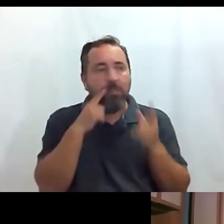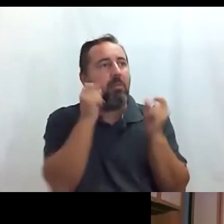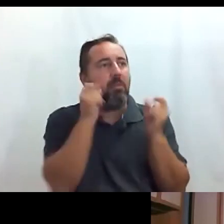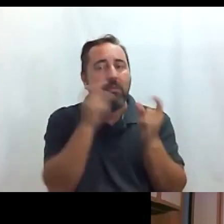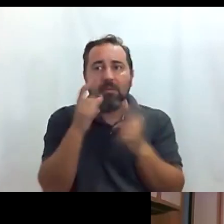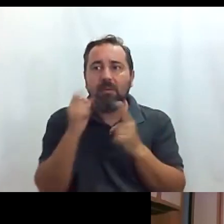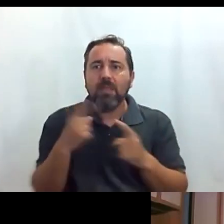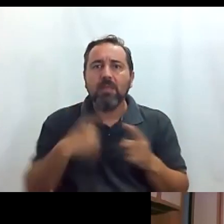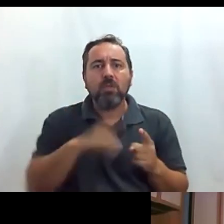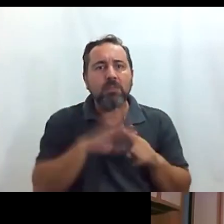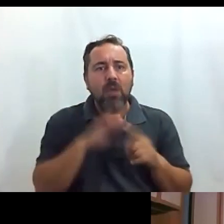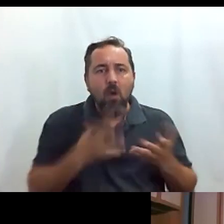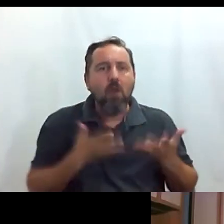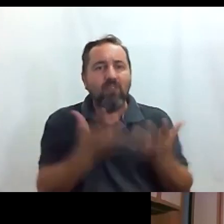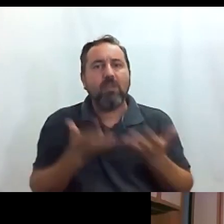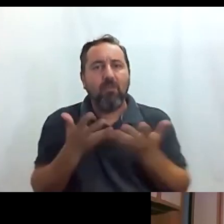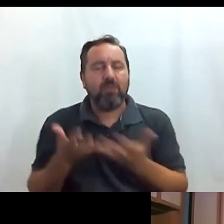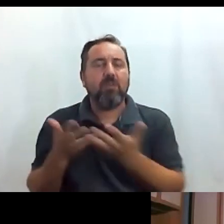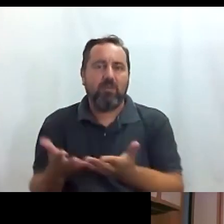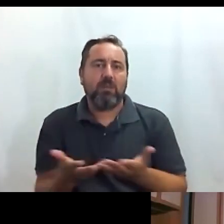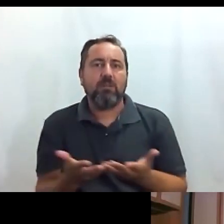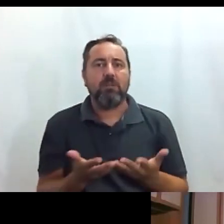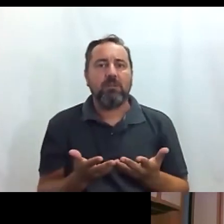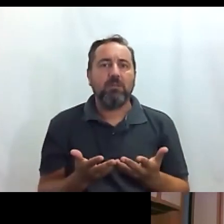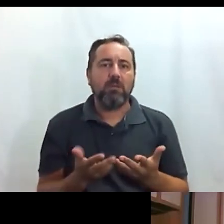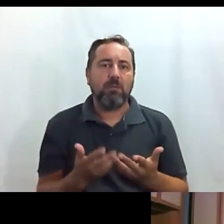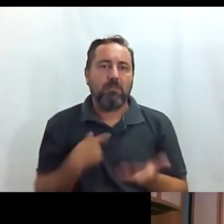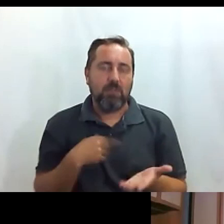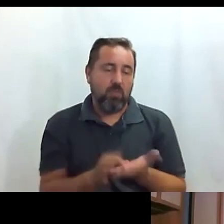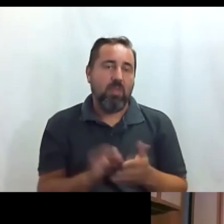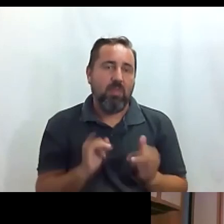todas las ofertas que esta ciudad ofrece ¿no?